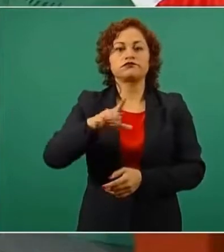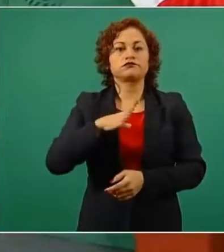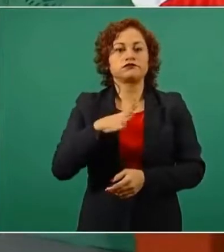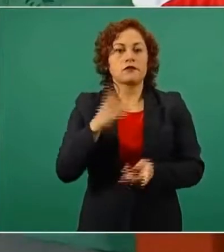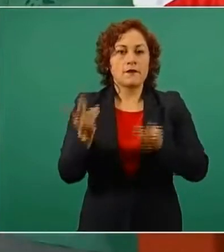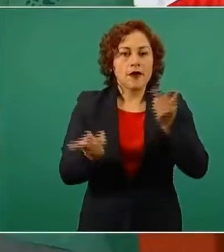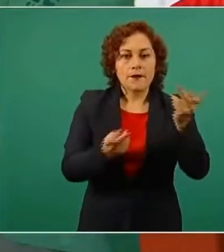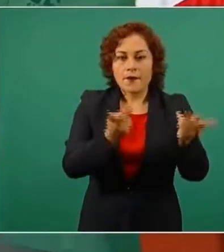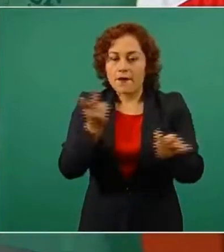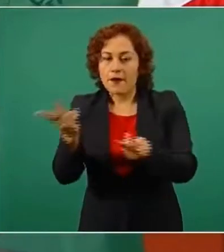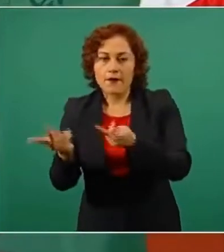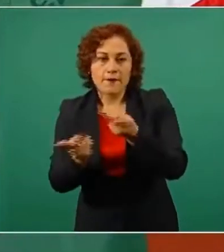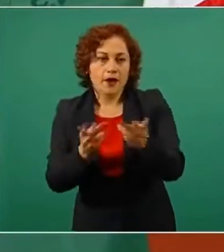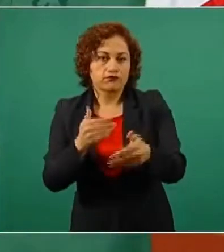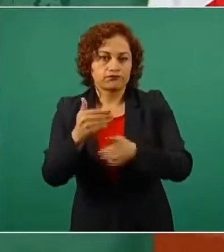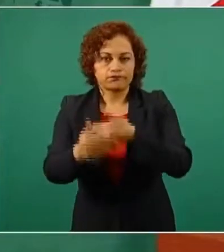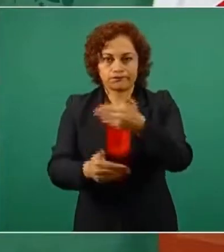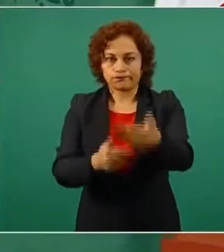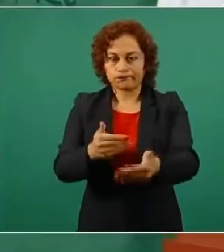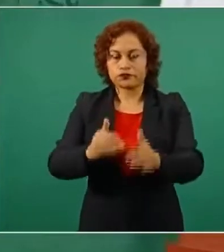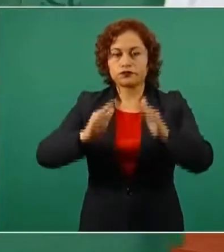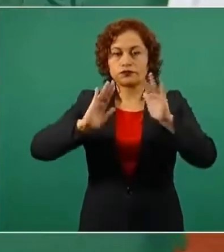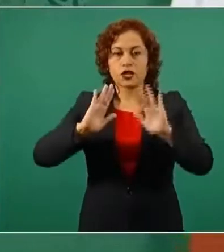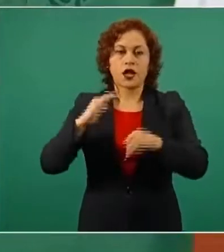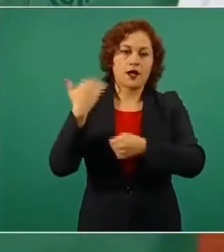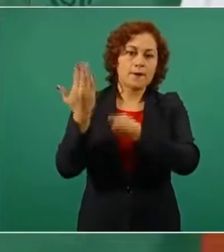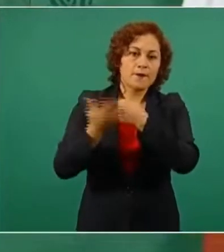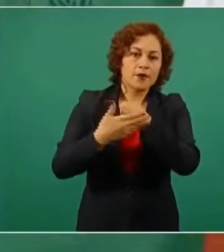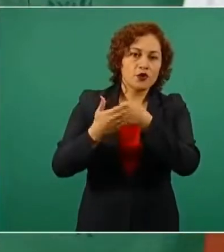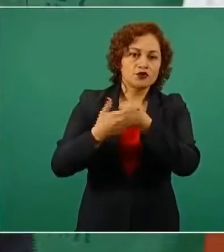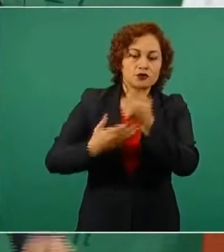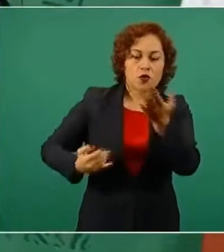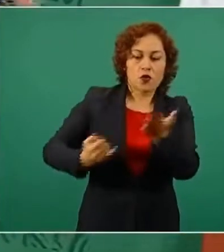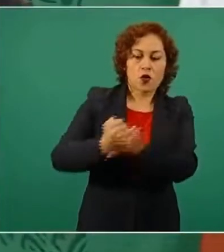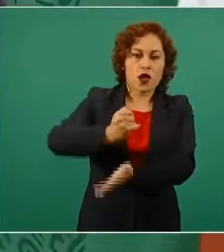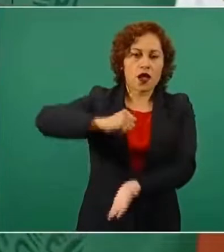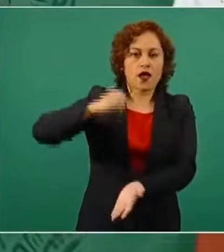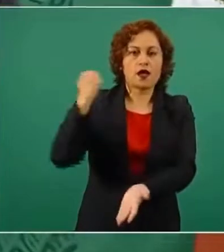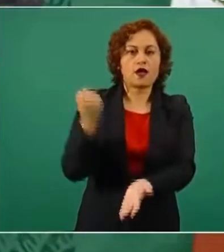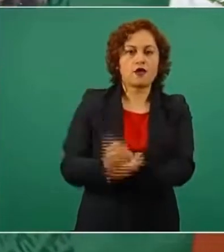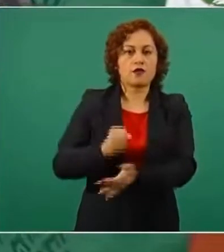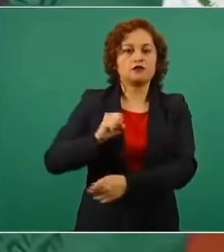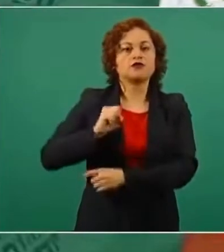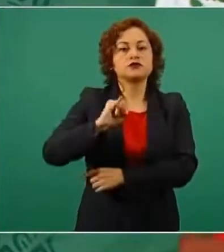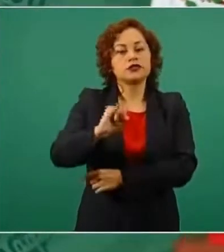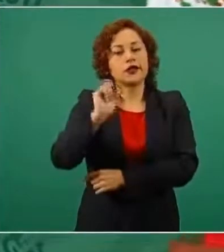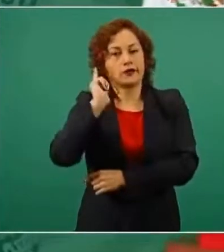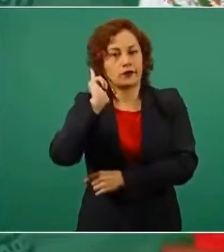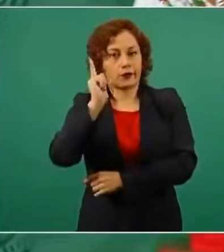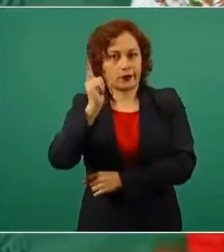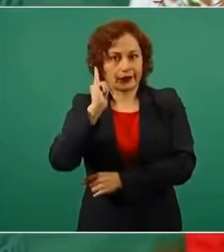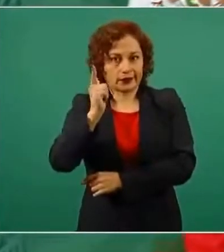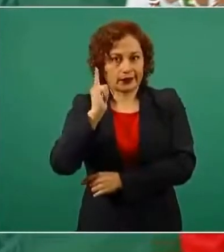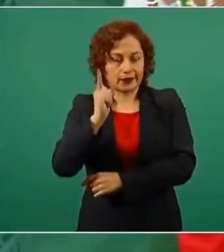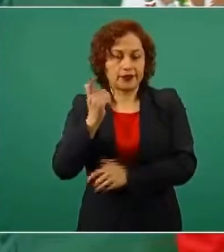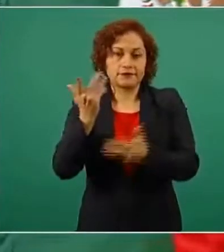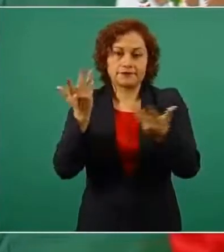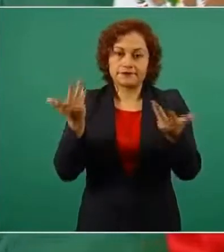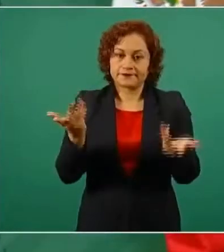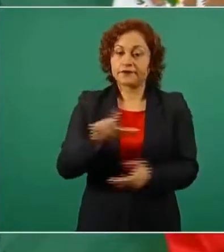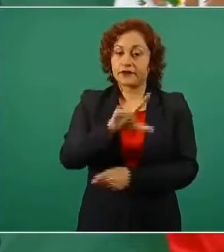ojalá y se logre un acuerdo, se apruebe, y ya entonces pues tenemos que